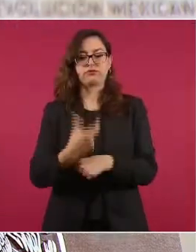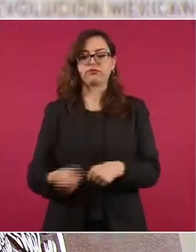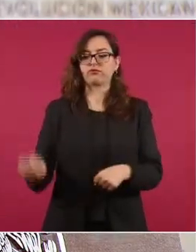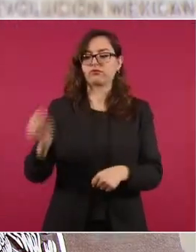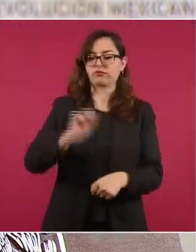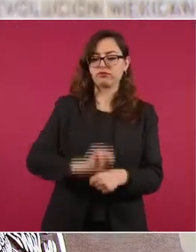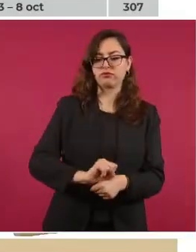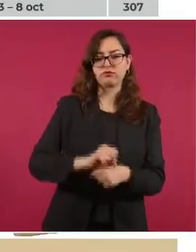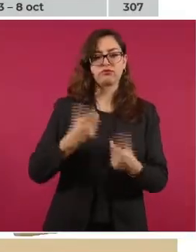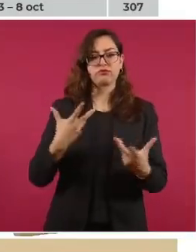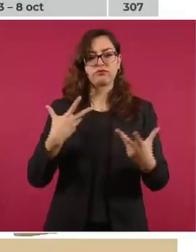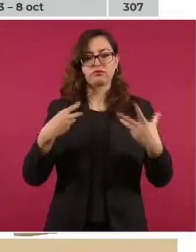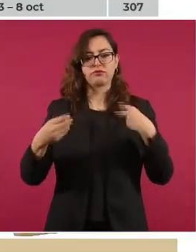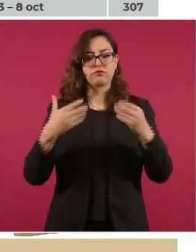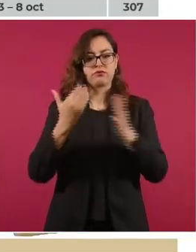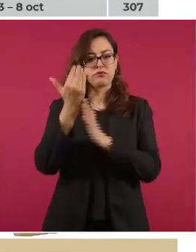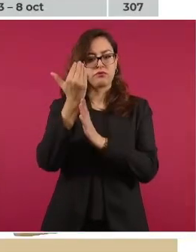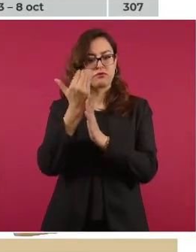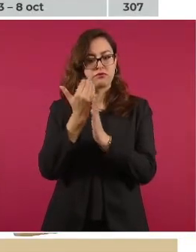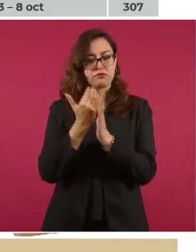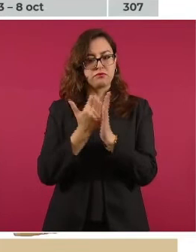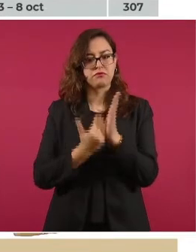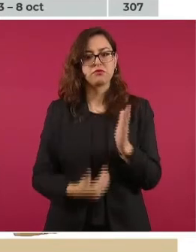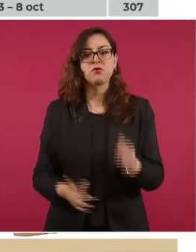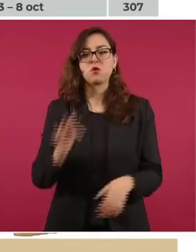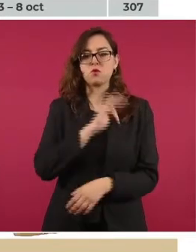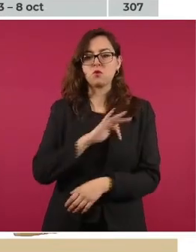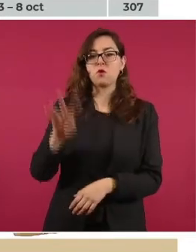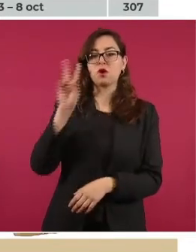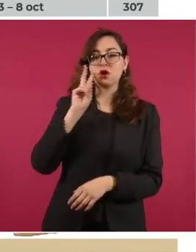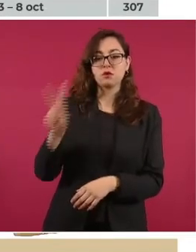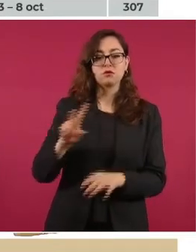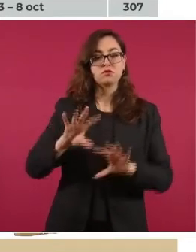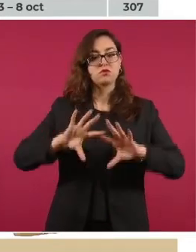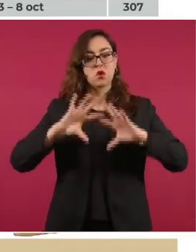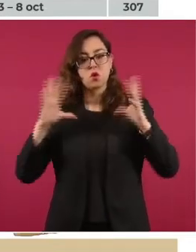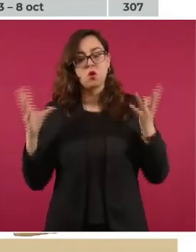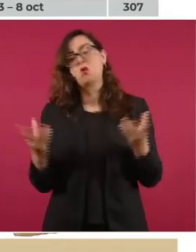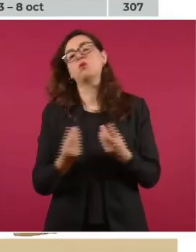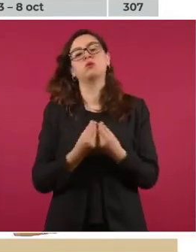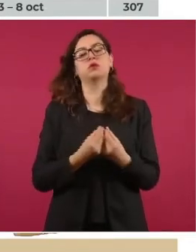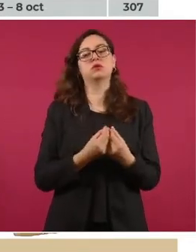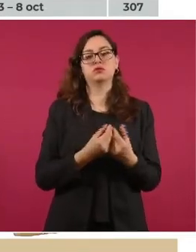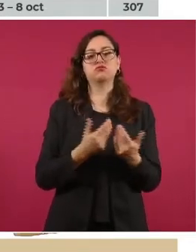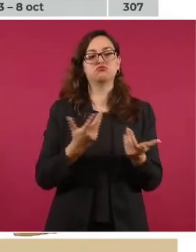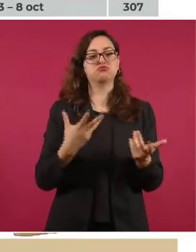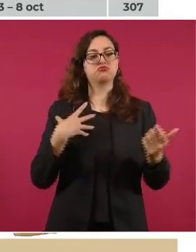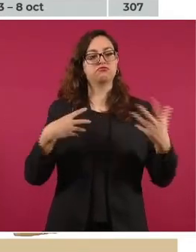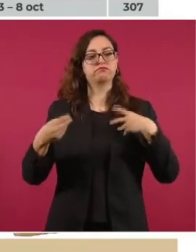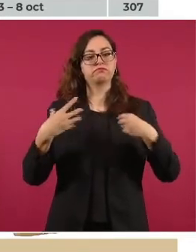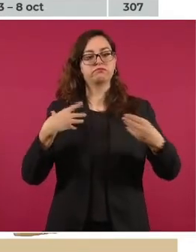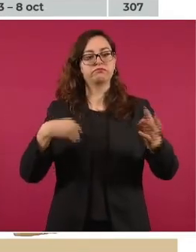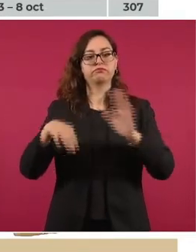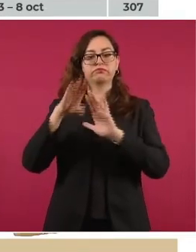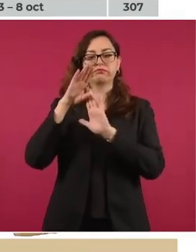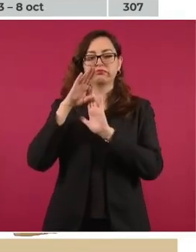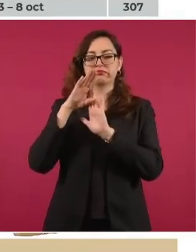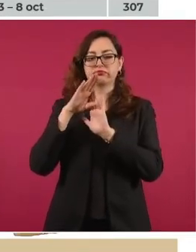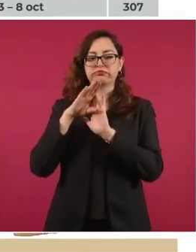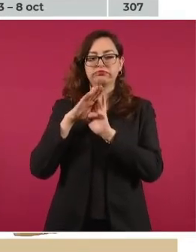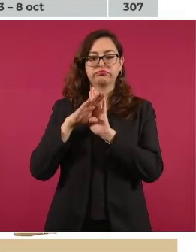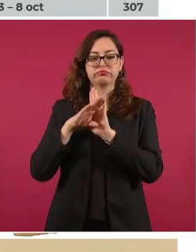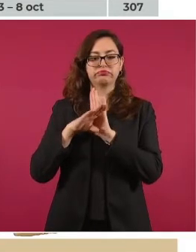en donde los indicadores fundamentales muestran todos de manera muy consistente una epidemia que está en receso.